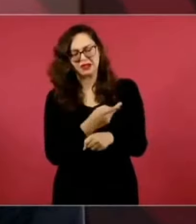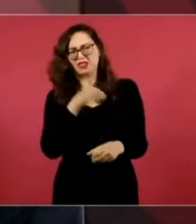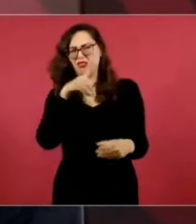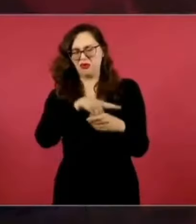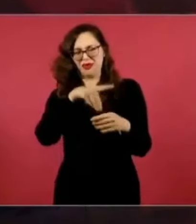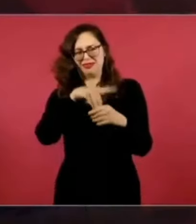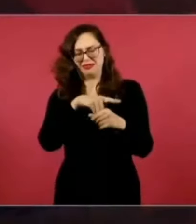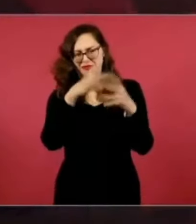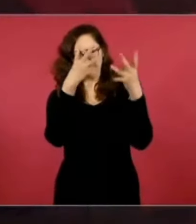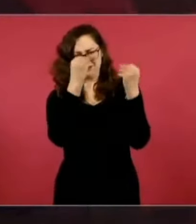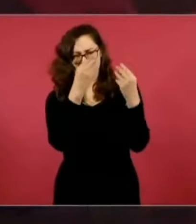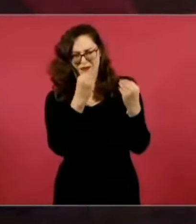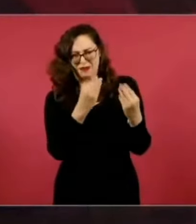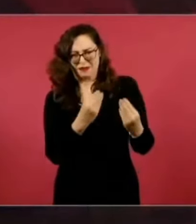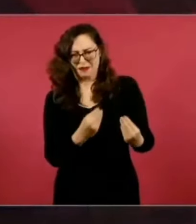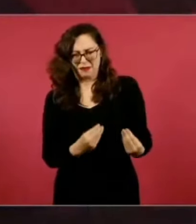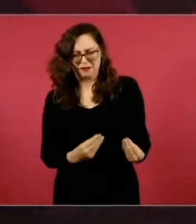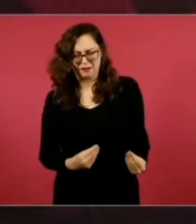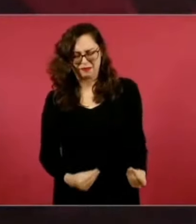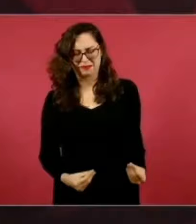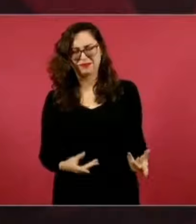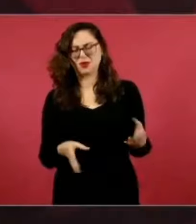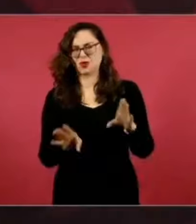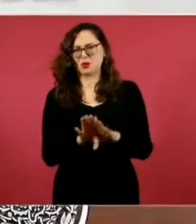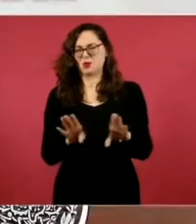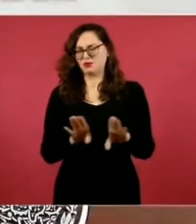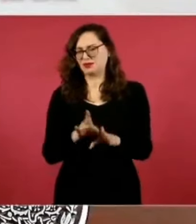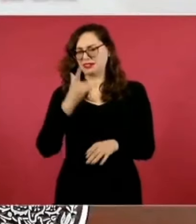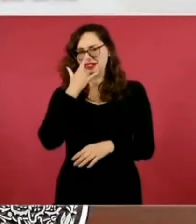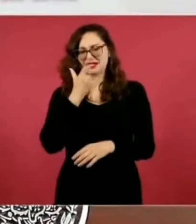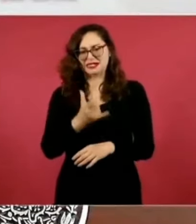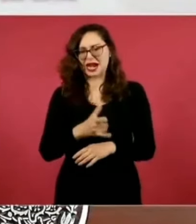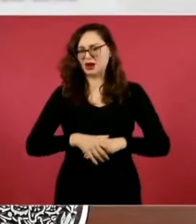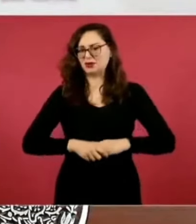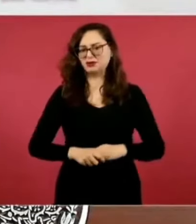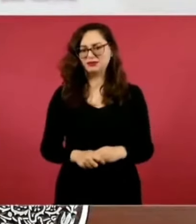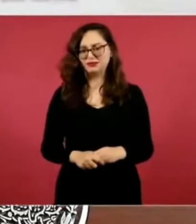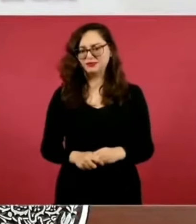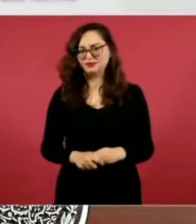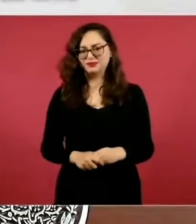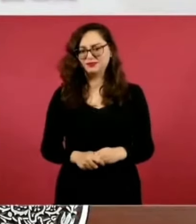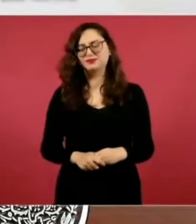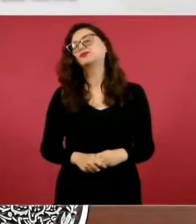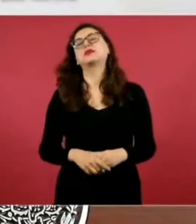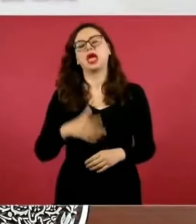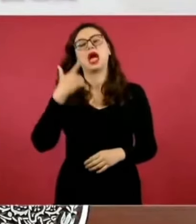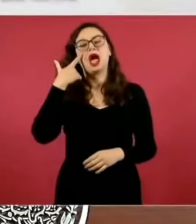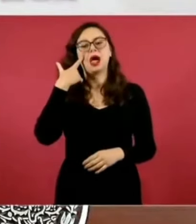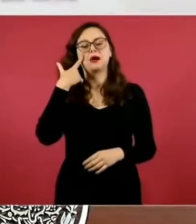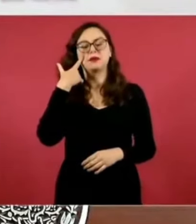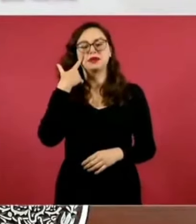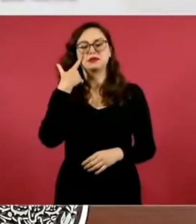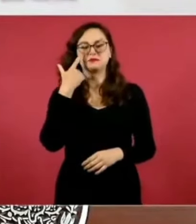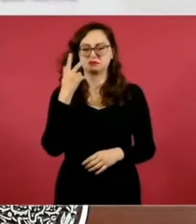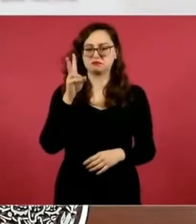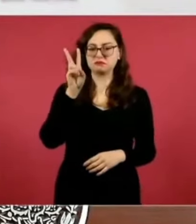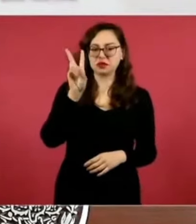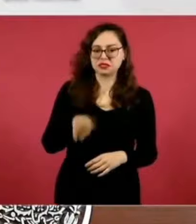ver si se ajustan